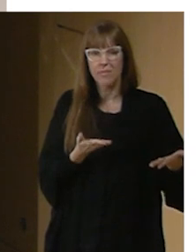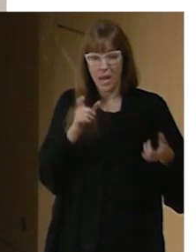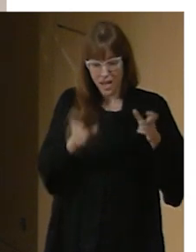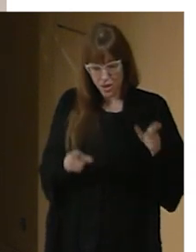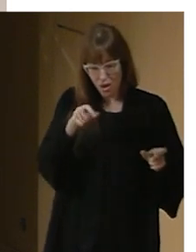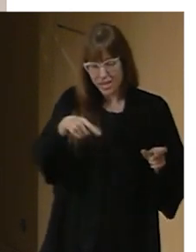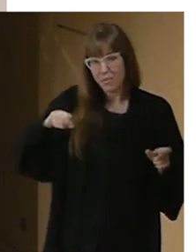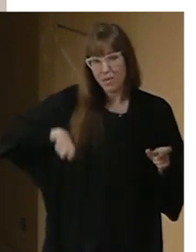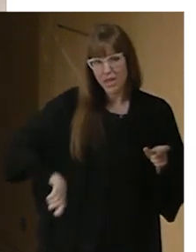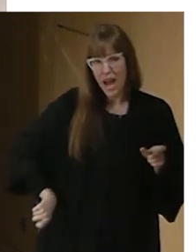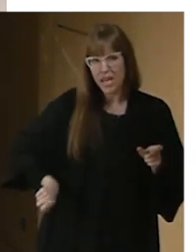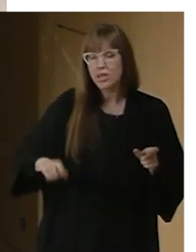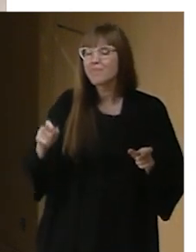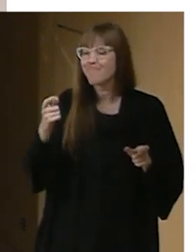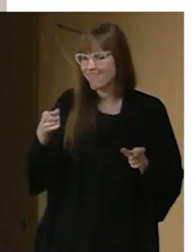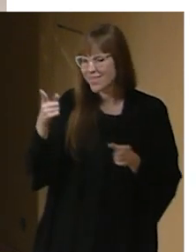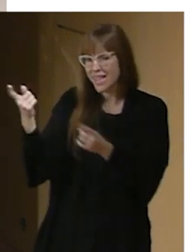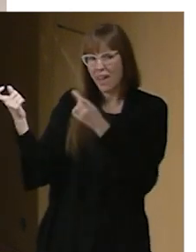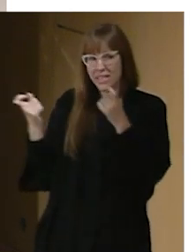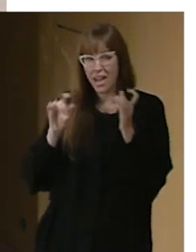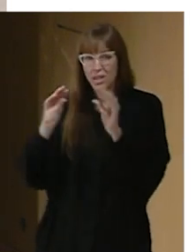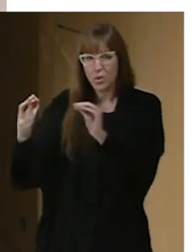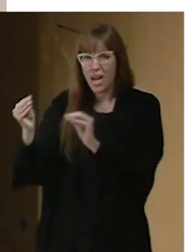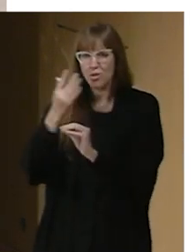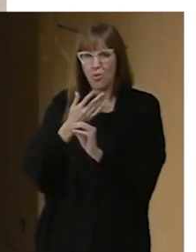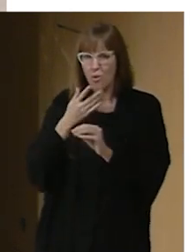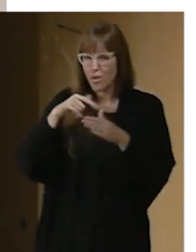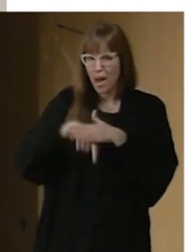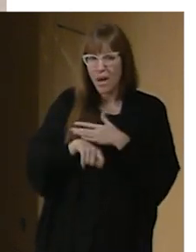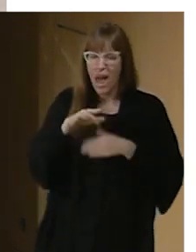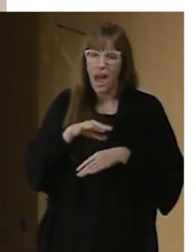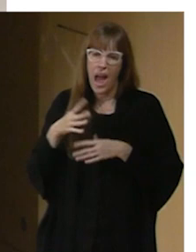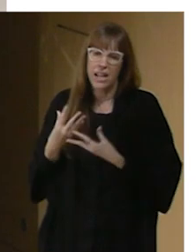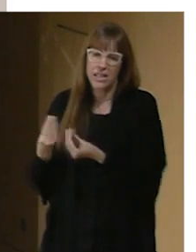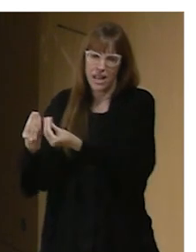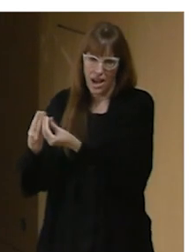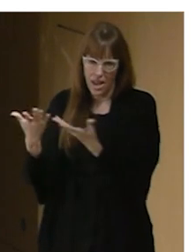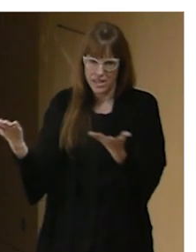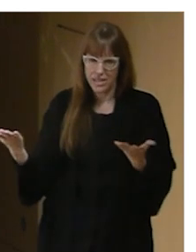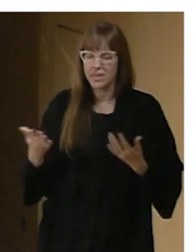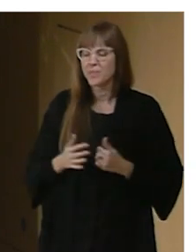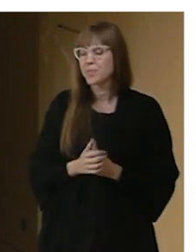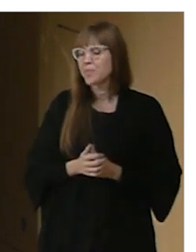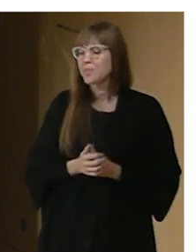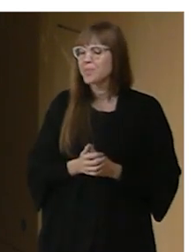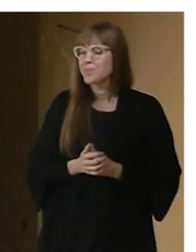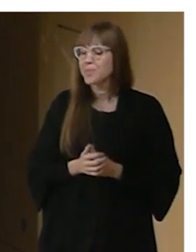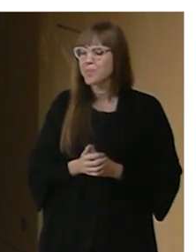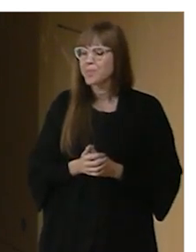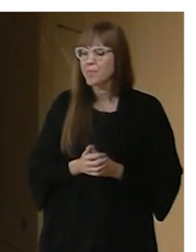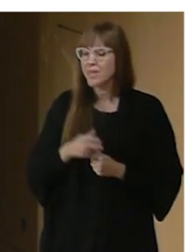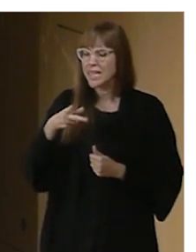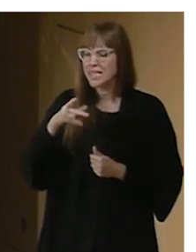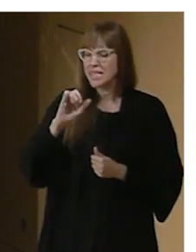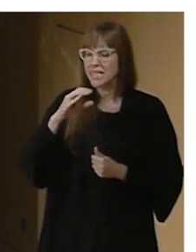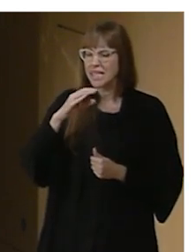necesidades que se pueden encontrar y que pueden estar a su disposición para atenderles Chicken Set es una compañía